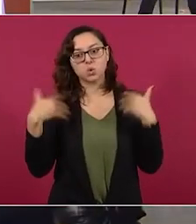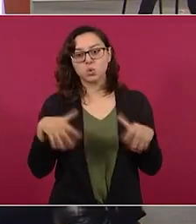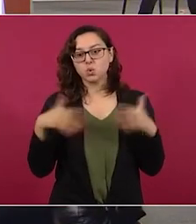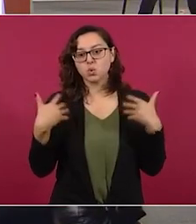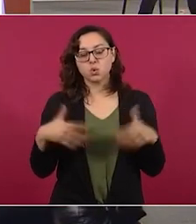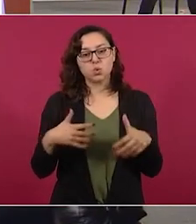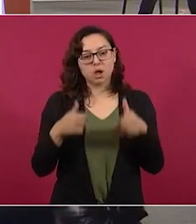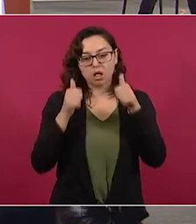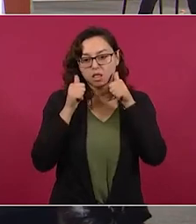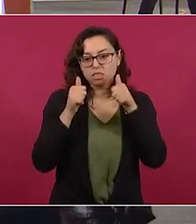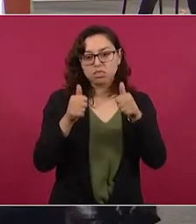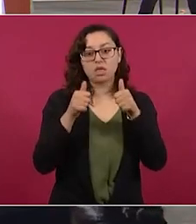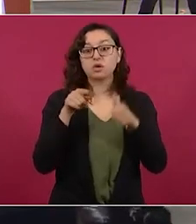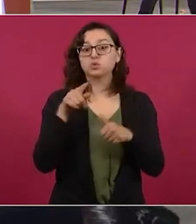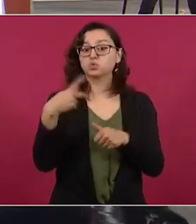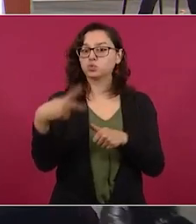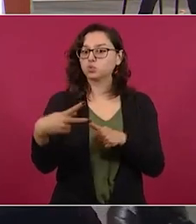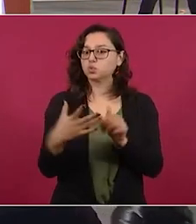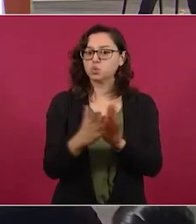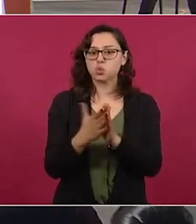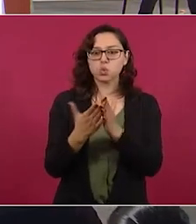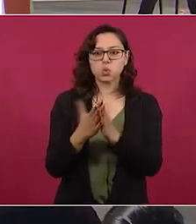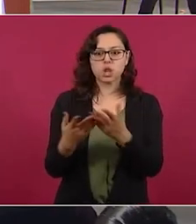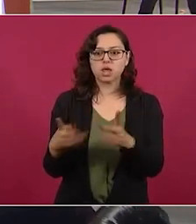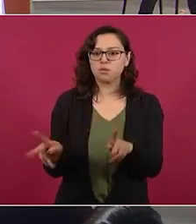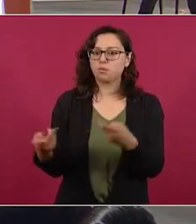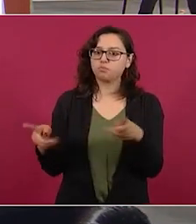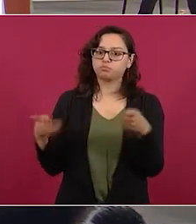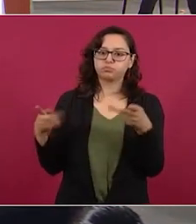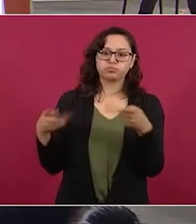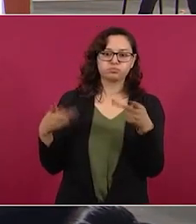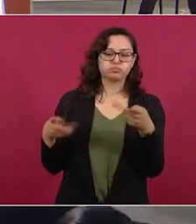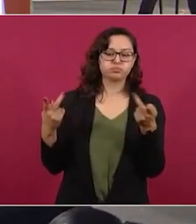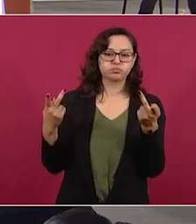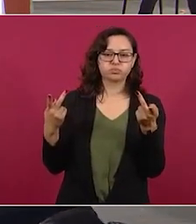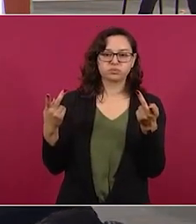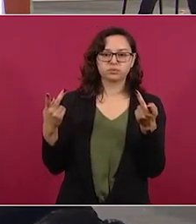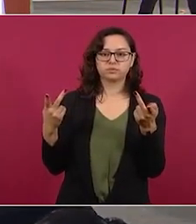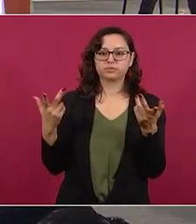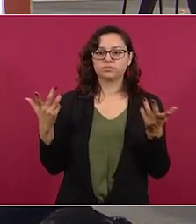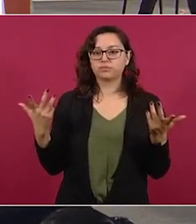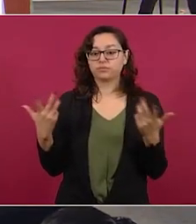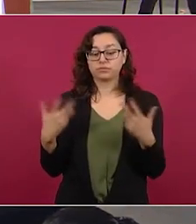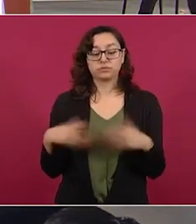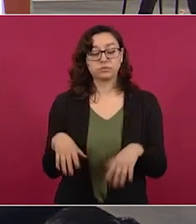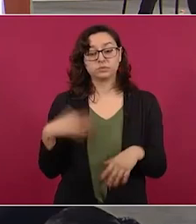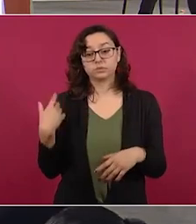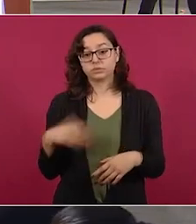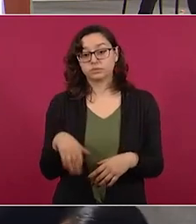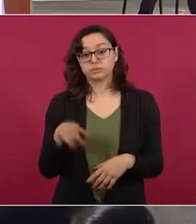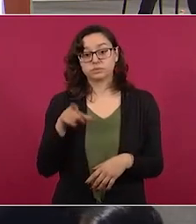libros, son un bestseller,